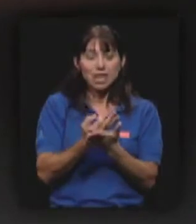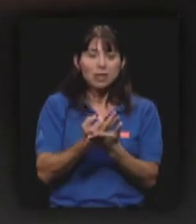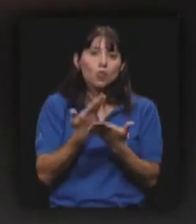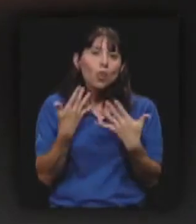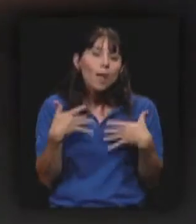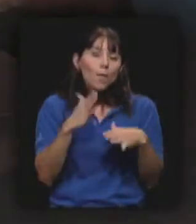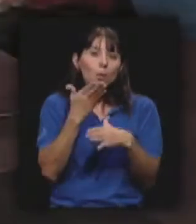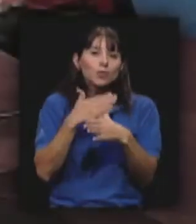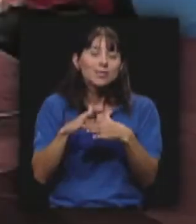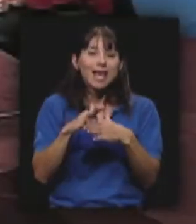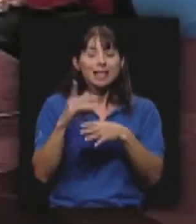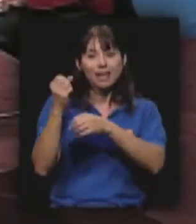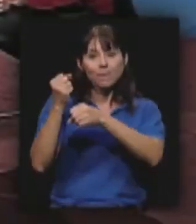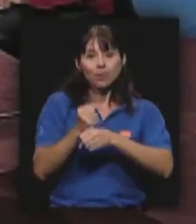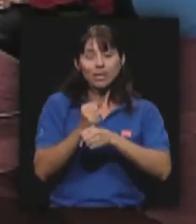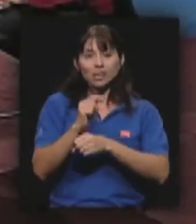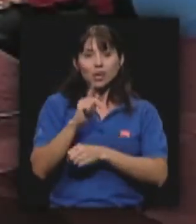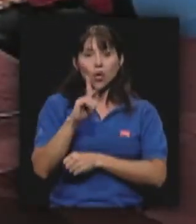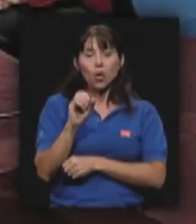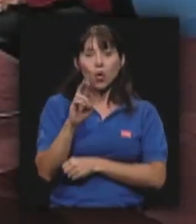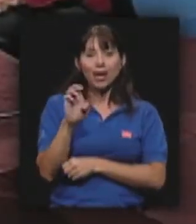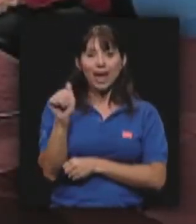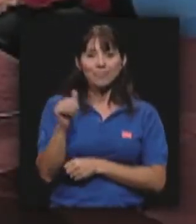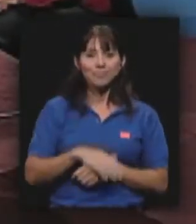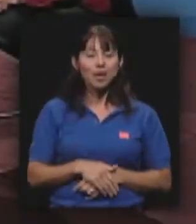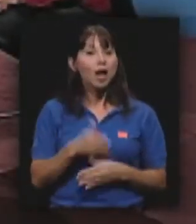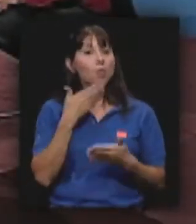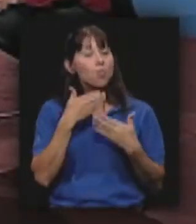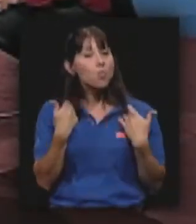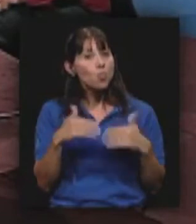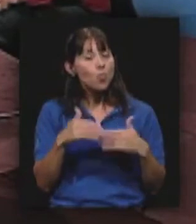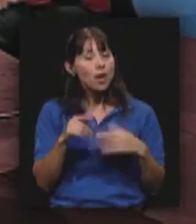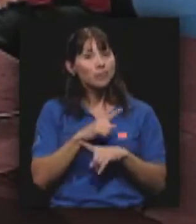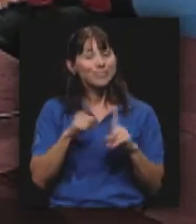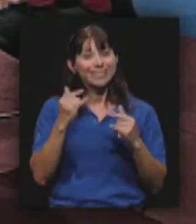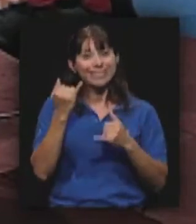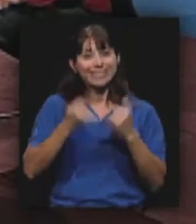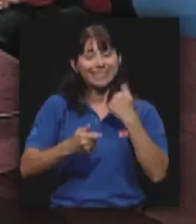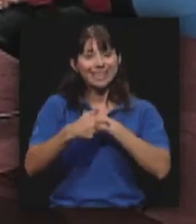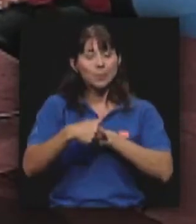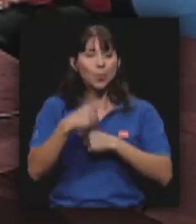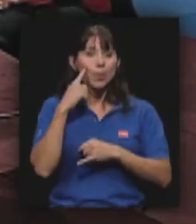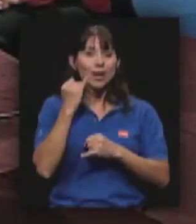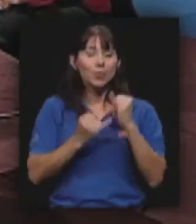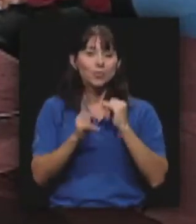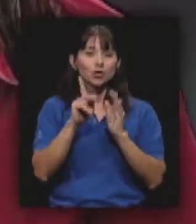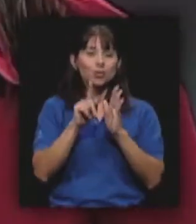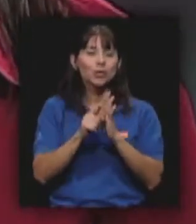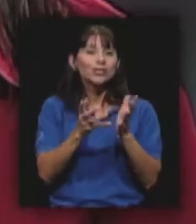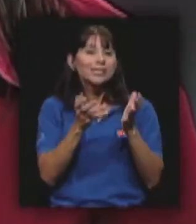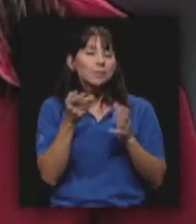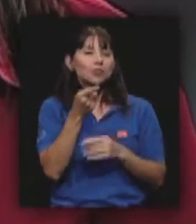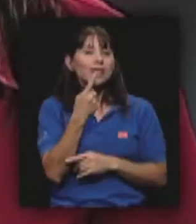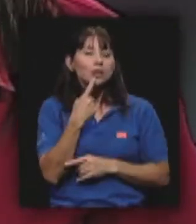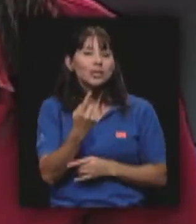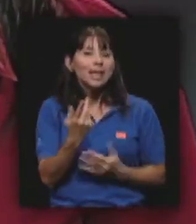de la Fundación Corea. Muy bueno eso. Don Henning, se nos agota el tiempo y para los últimos dos minutos quisiéramos